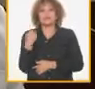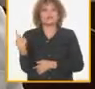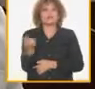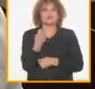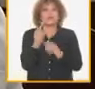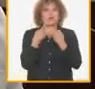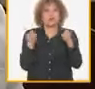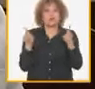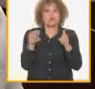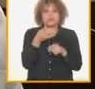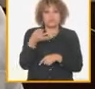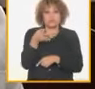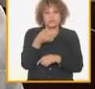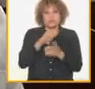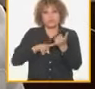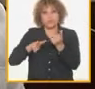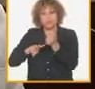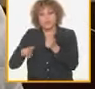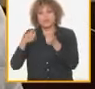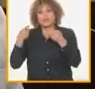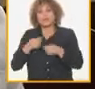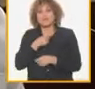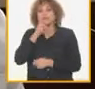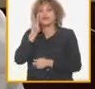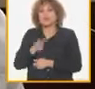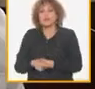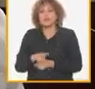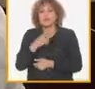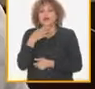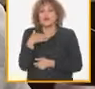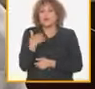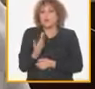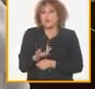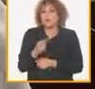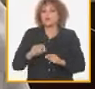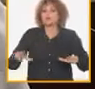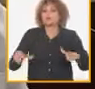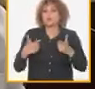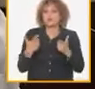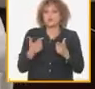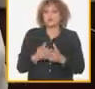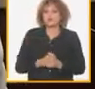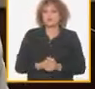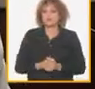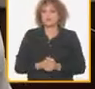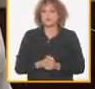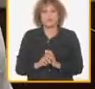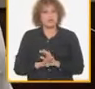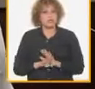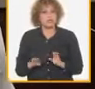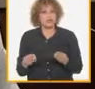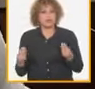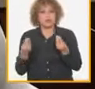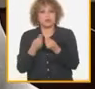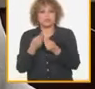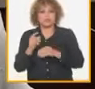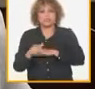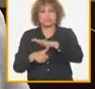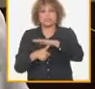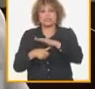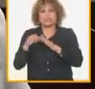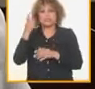y provincias del país hacer una evaluación de cómo lo estamos instrumentando nosotros ya de conjunto con el presidente de la NAC